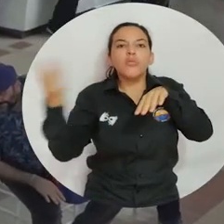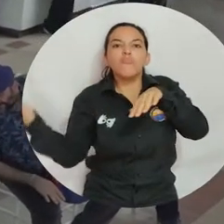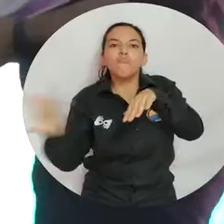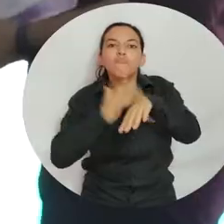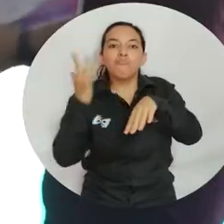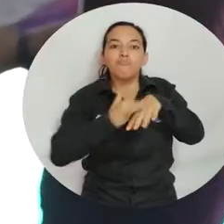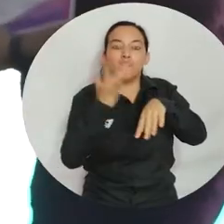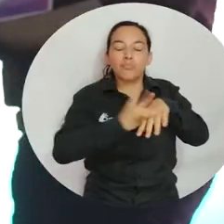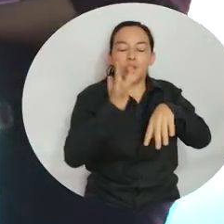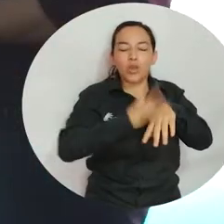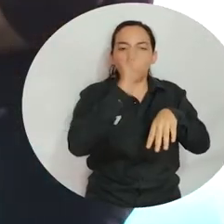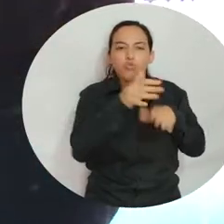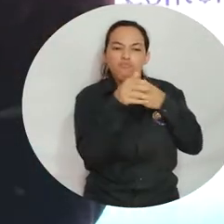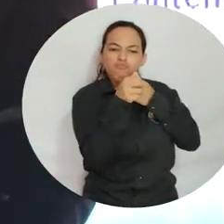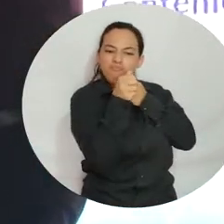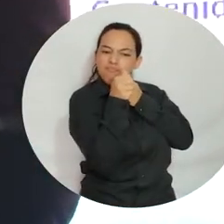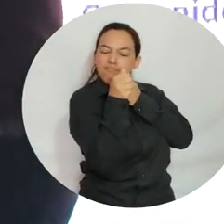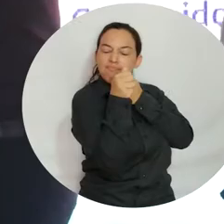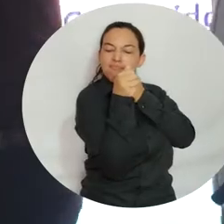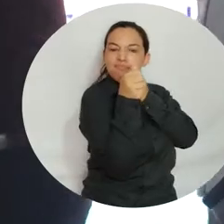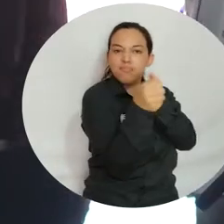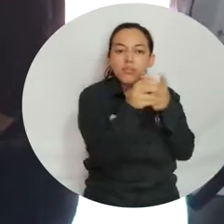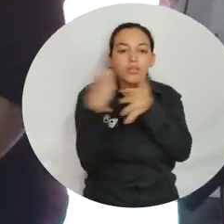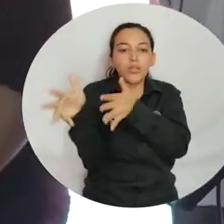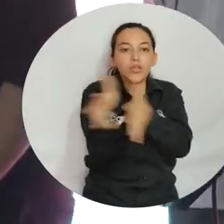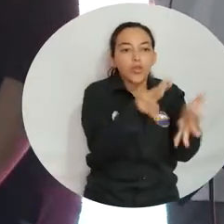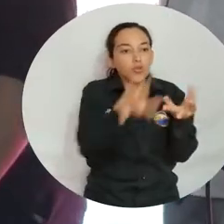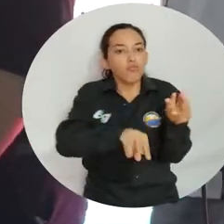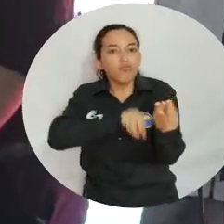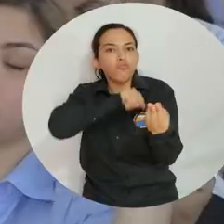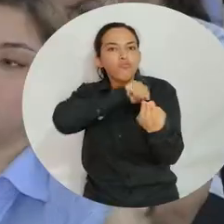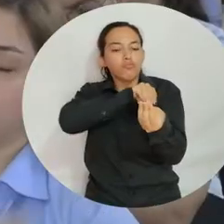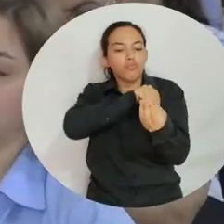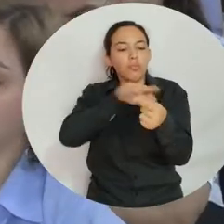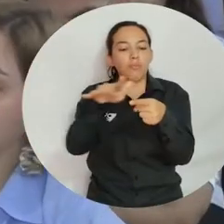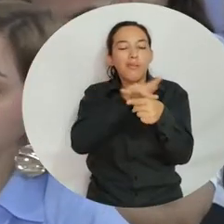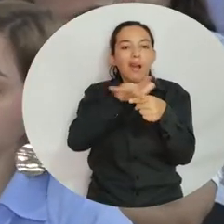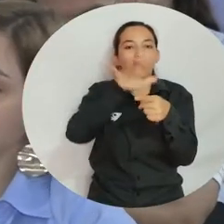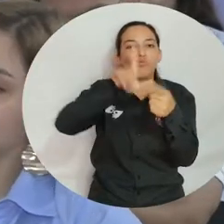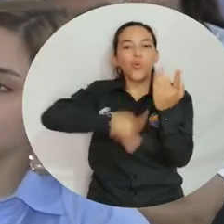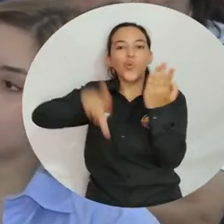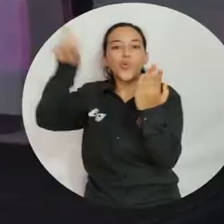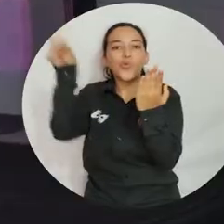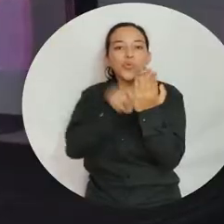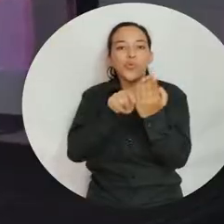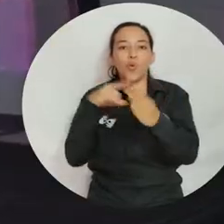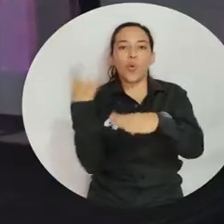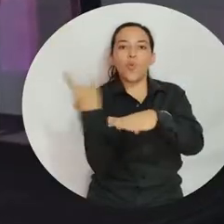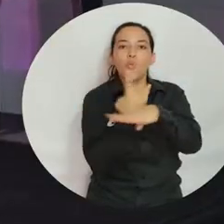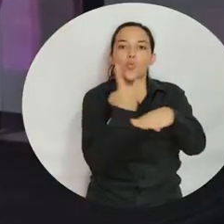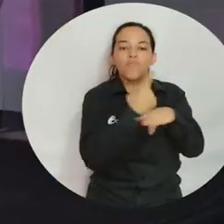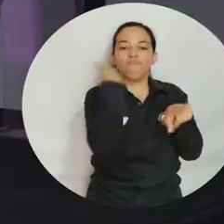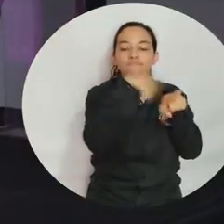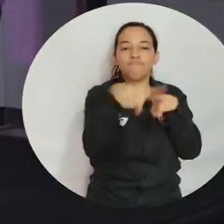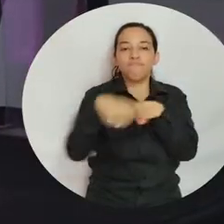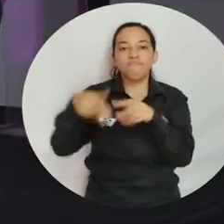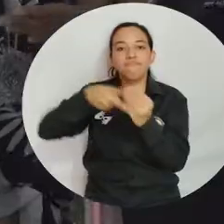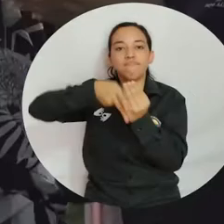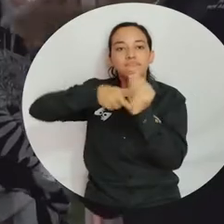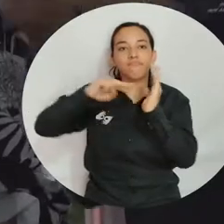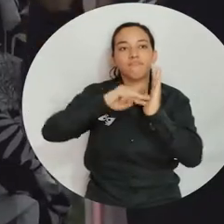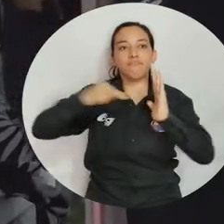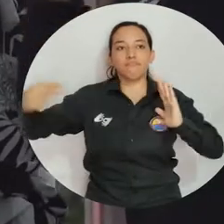incentiva la creatividad de las metodologías de enseñanza y formación aplicados en la era digital, haciendo uso de las